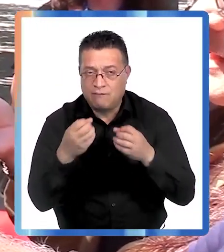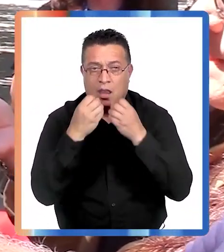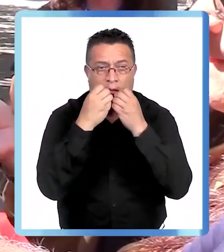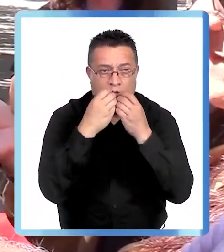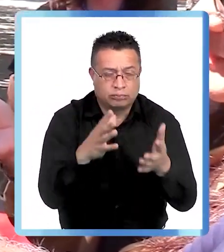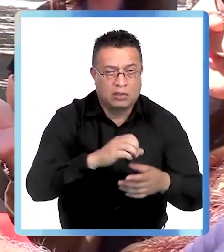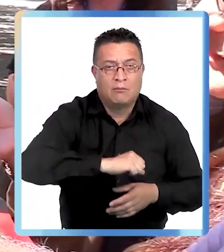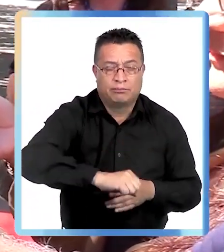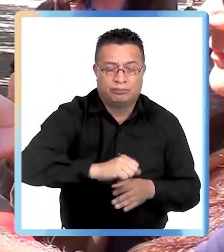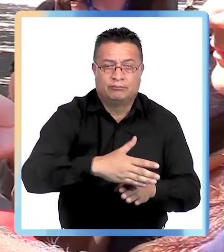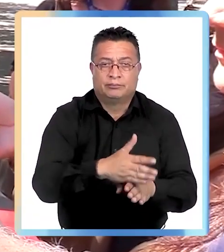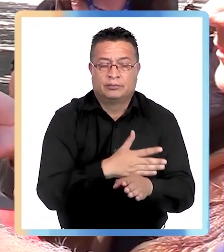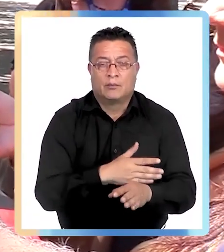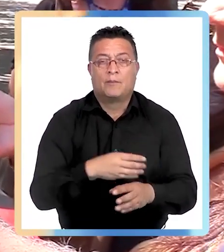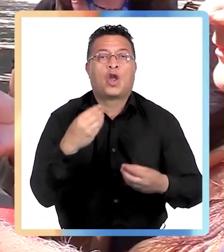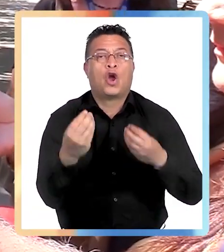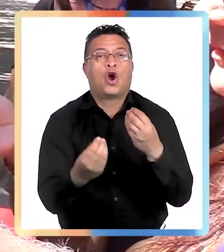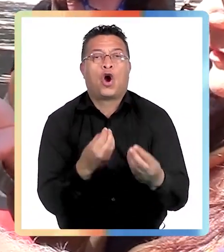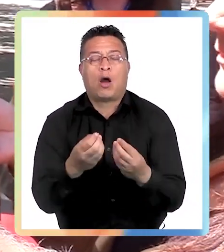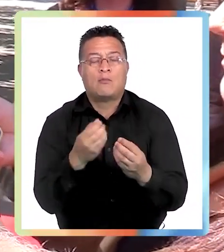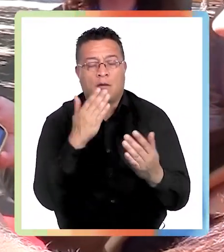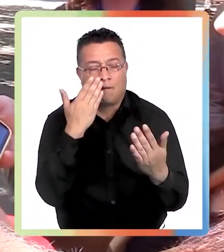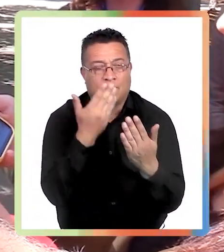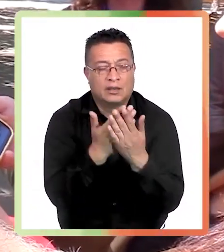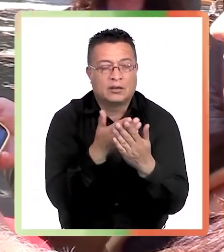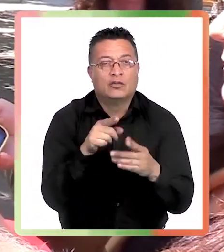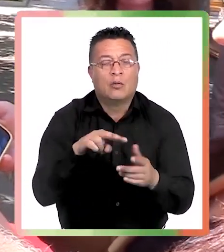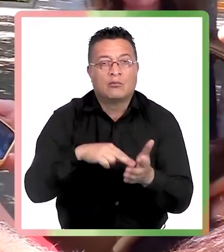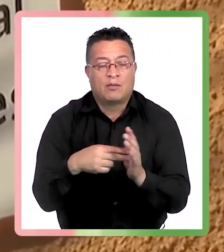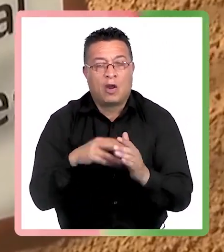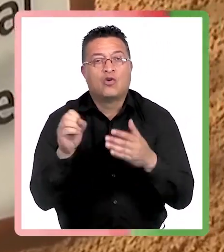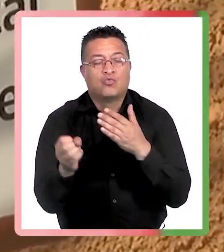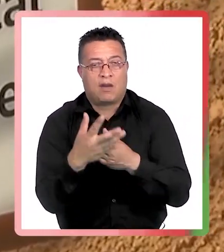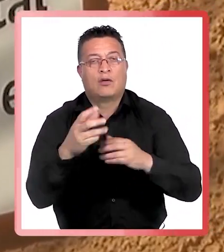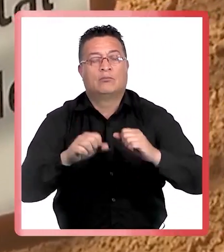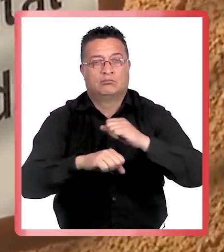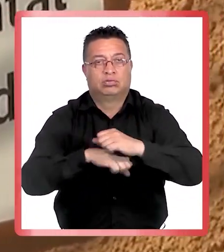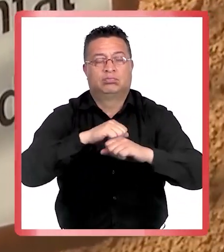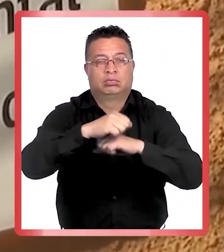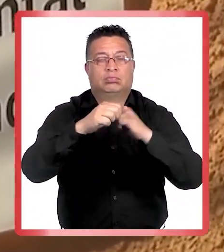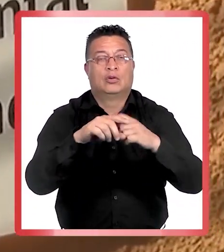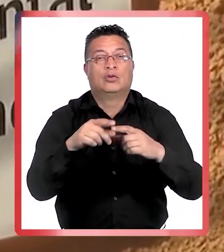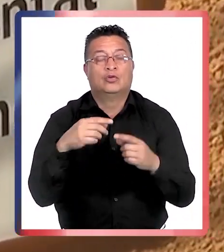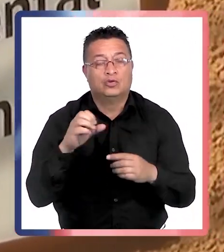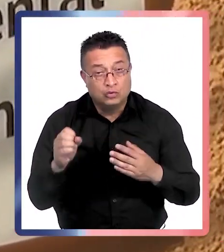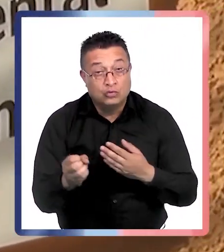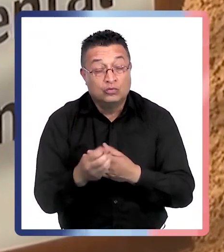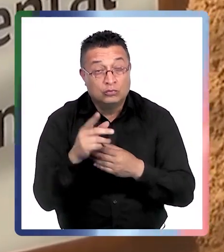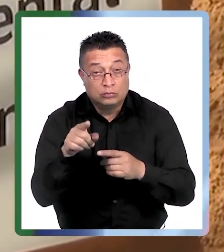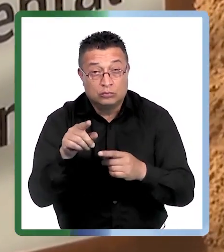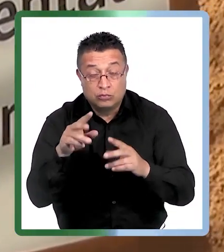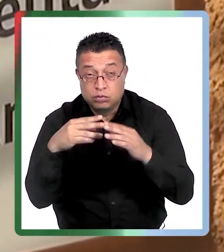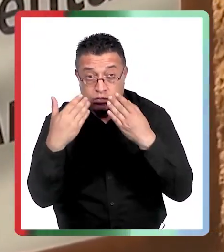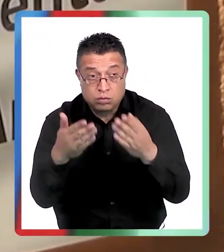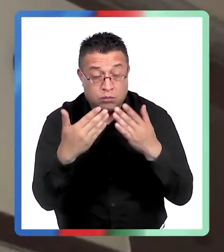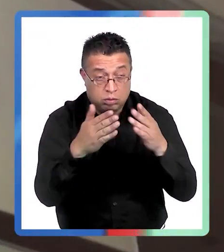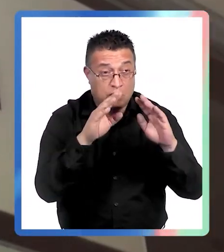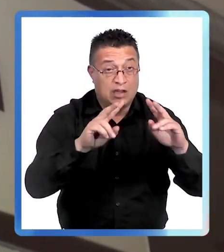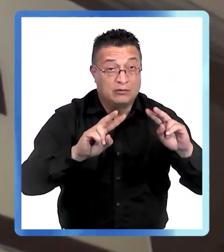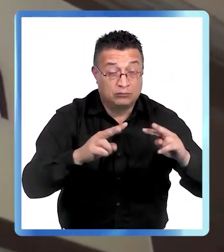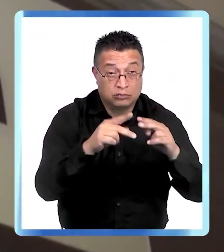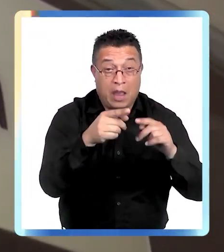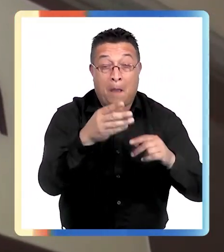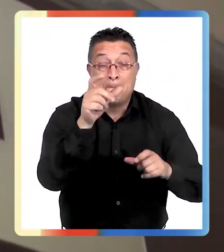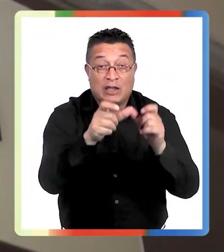prevenirlo. ¿Y cómo entonces enfrentamos esta crisis? Con una nueva infraestructura. Dotar de mejor infraestructura a quienes atienden la salud